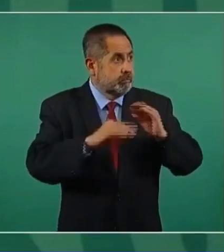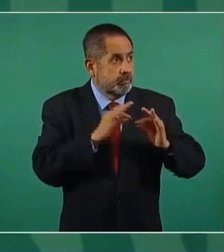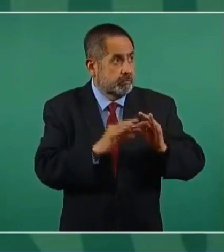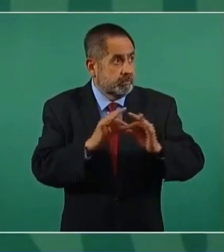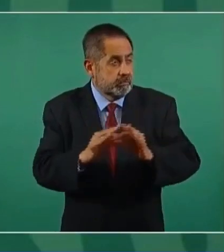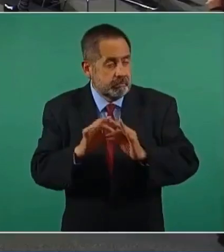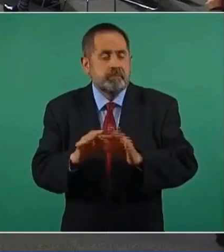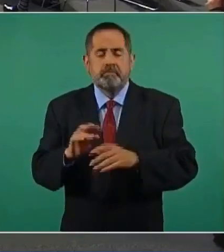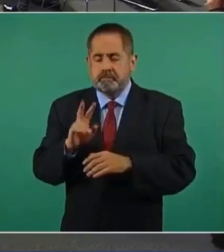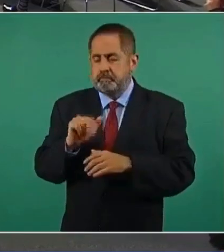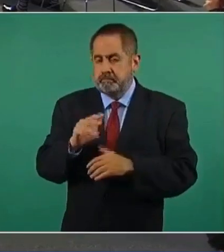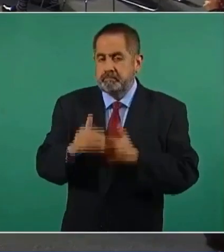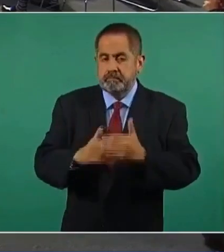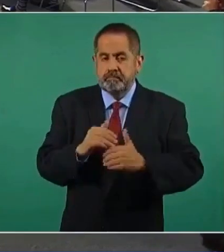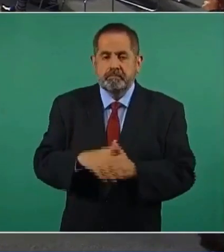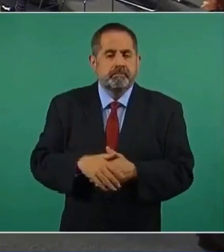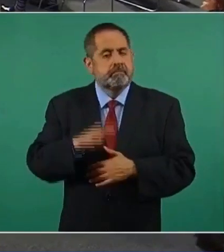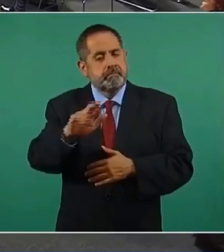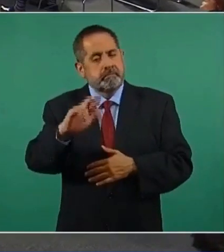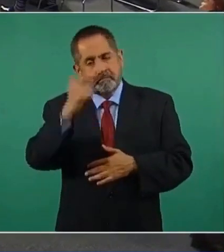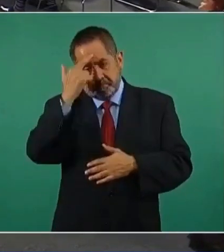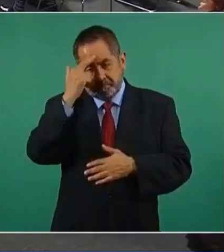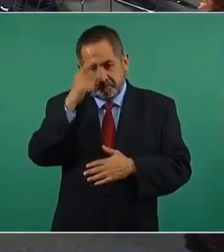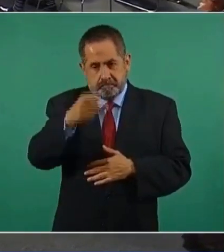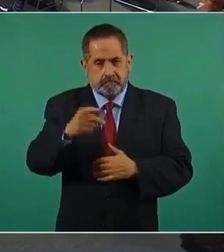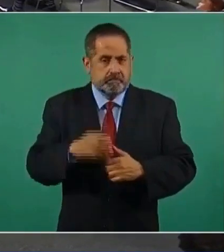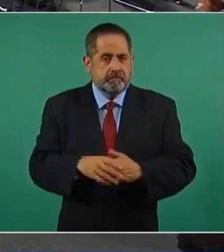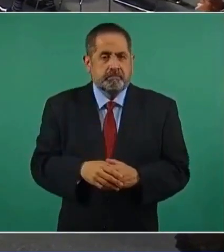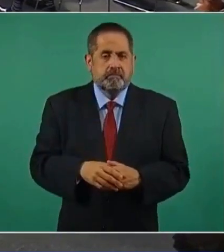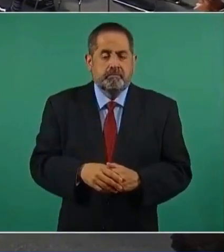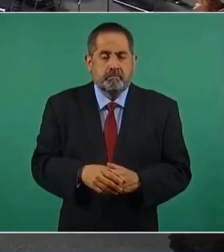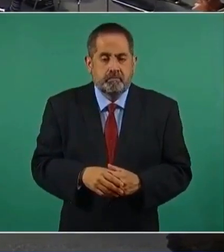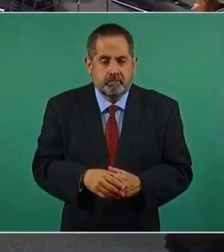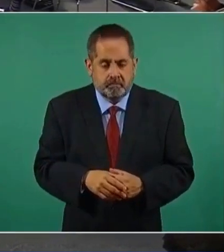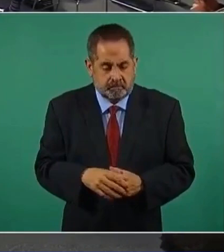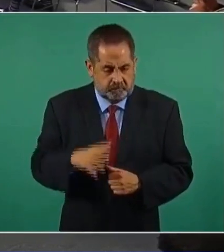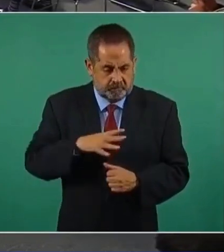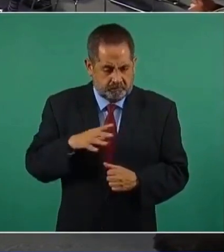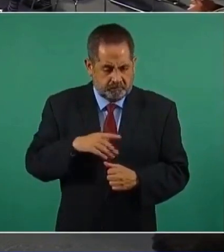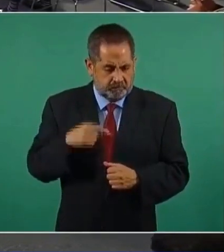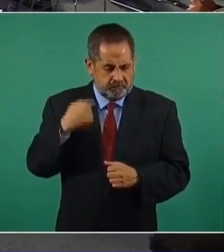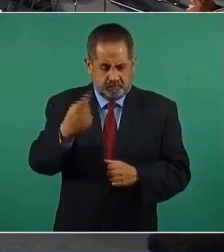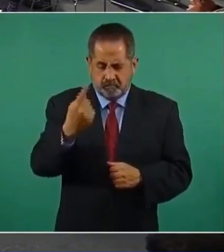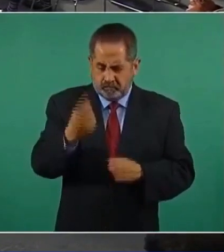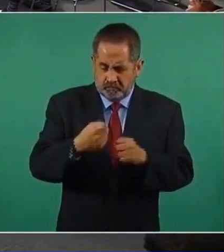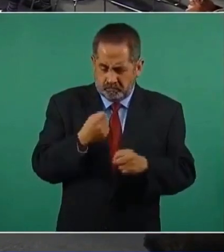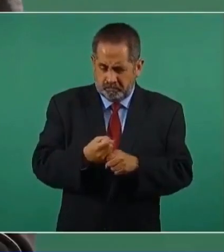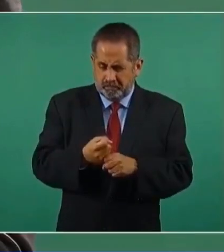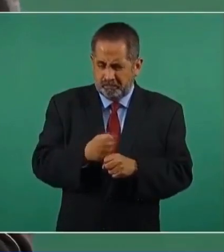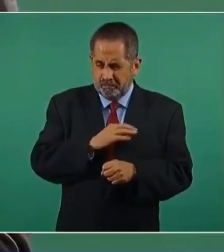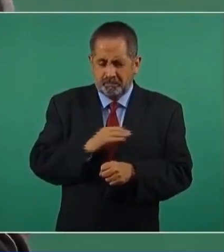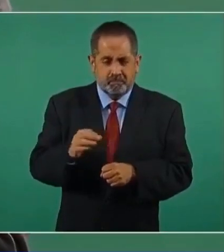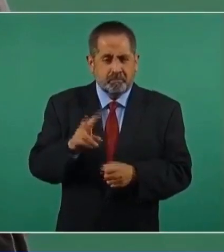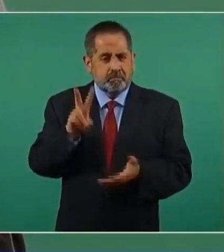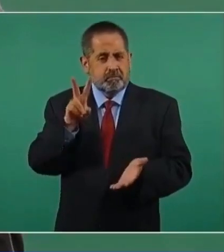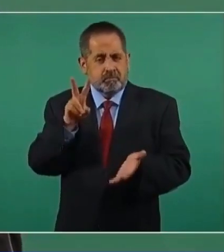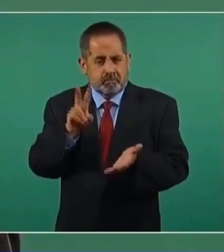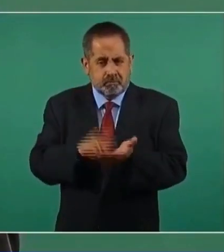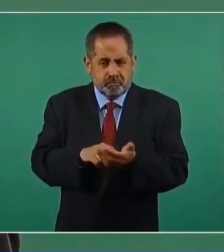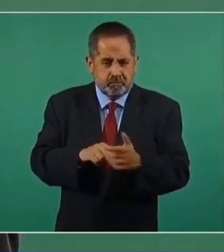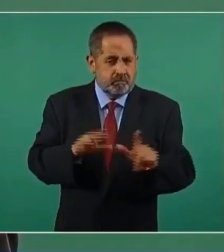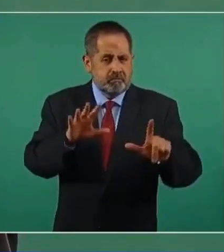Recuerden que vamos a contar para el año próximo con 2